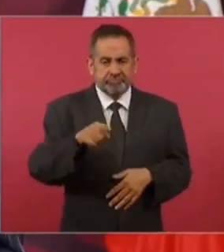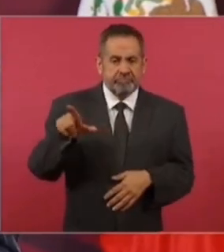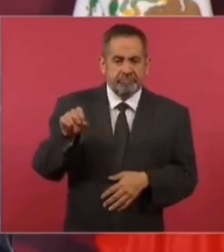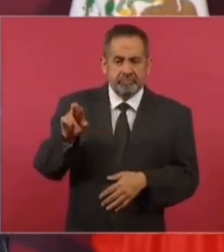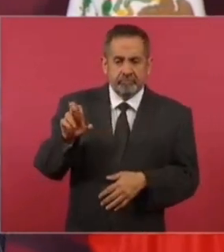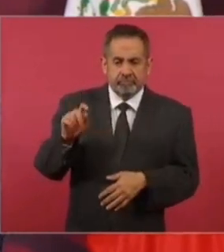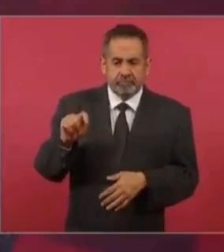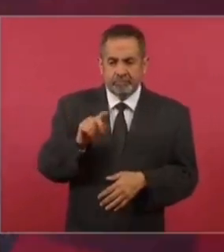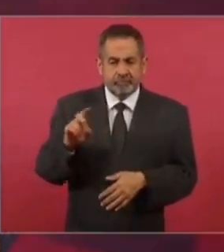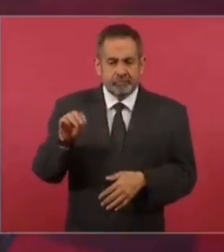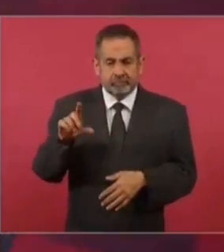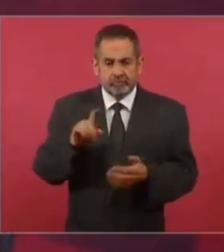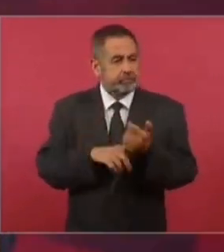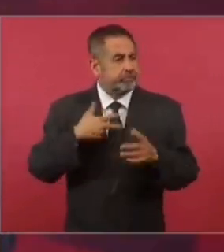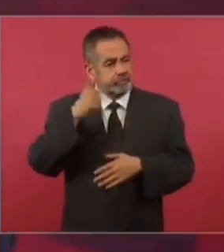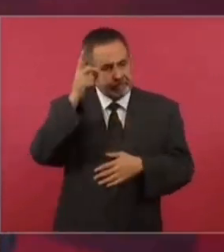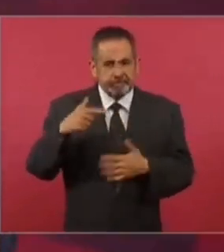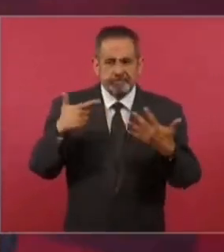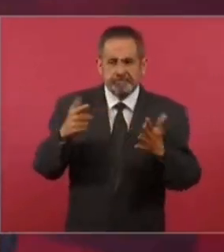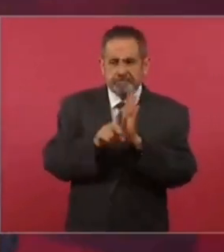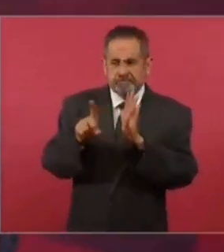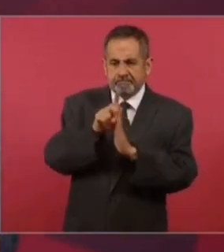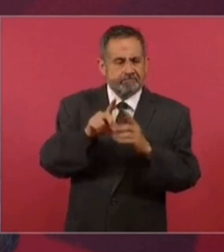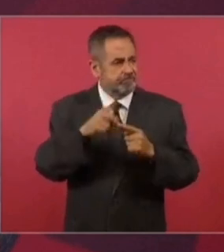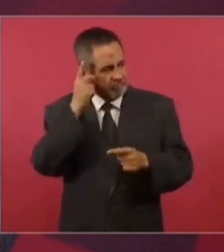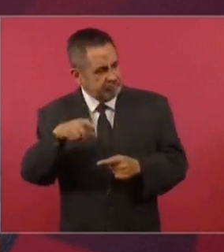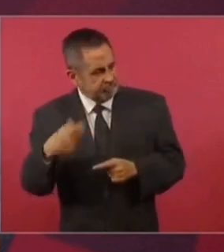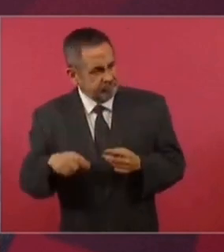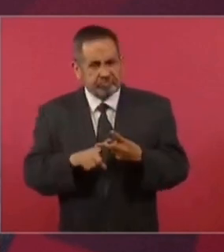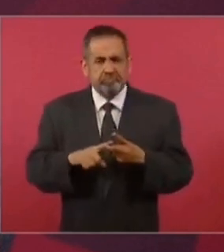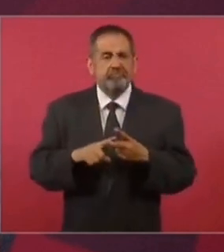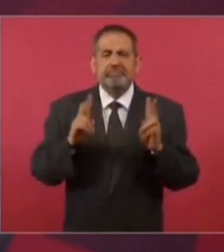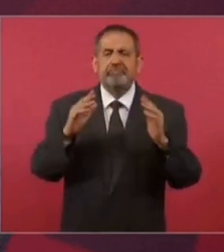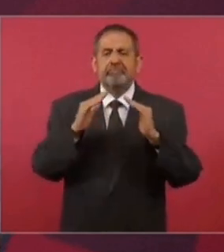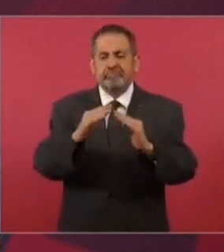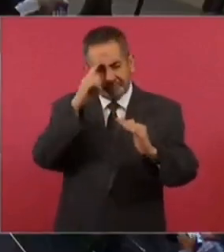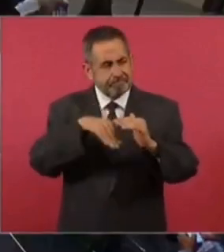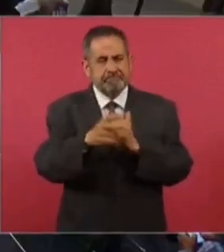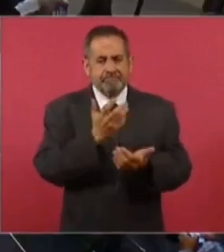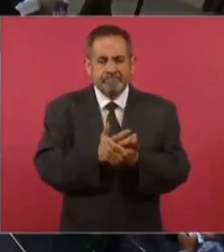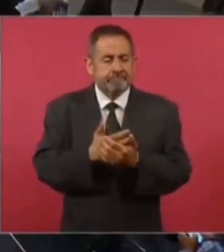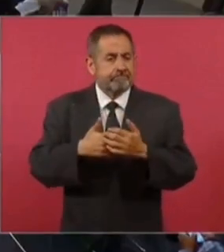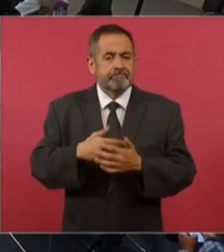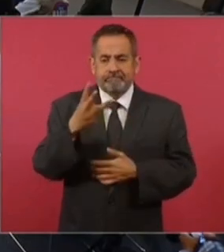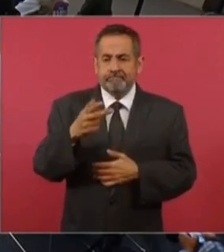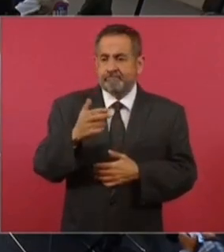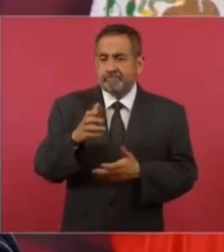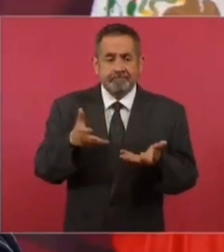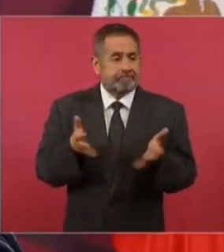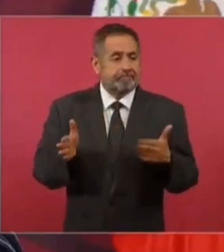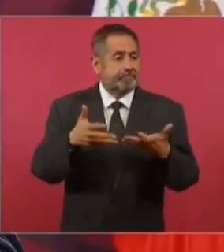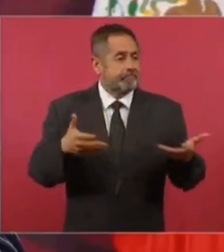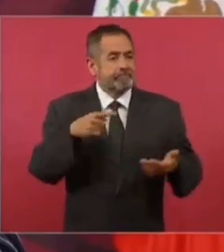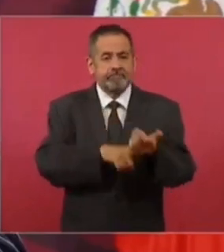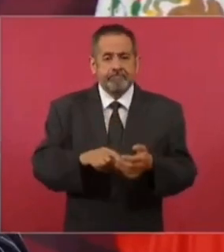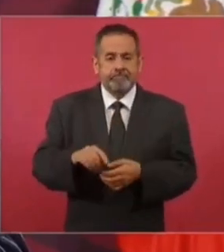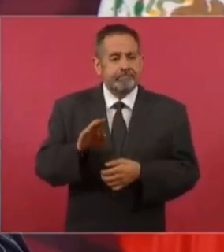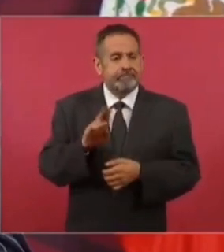que lo hay de mola, tiene siete departamentos y tiene una casa de campo de tres hectáreas en Valle de Bravo,